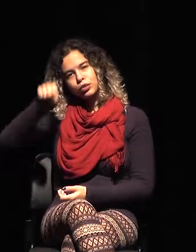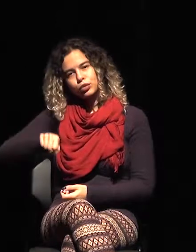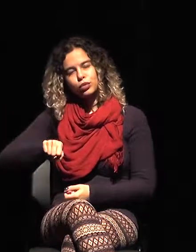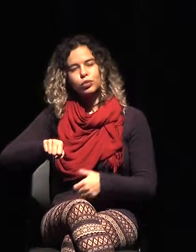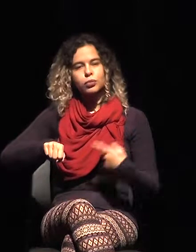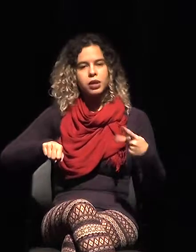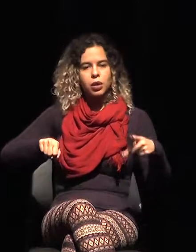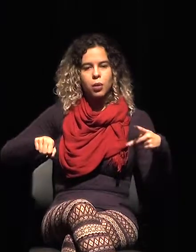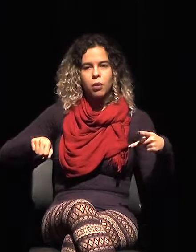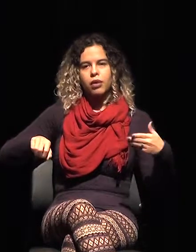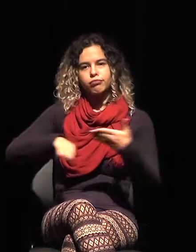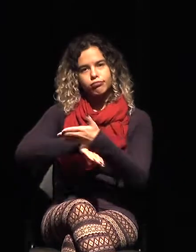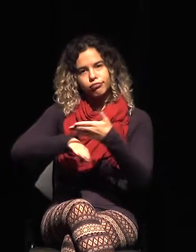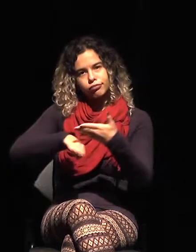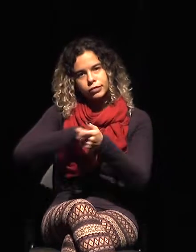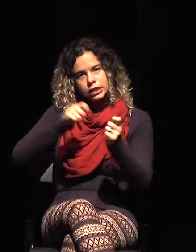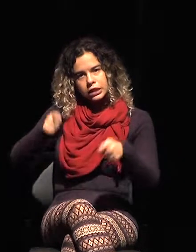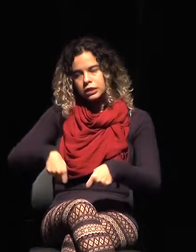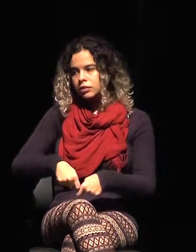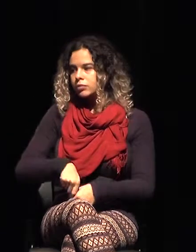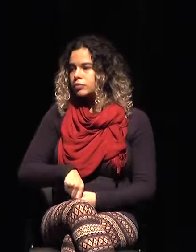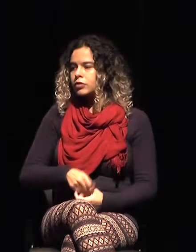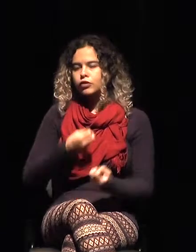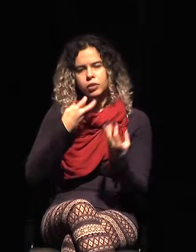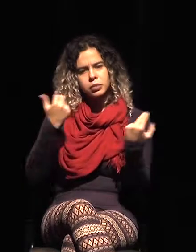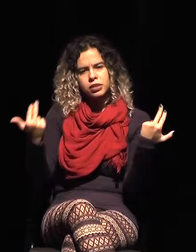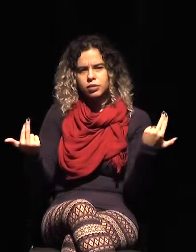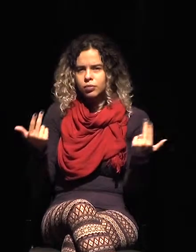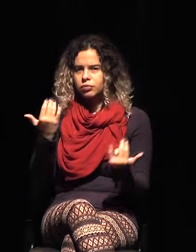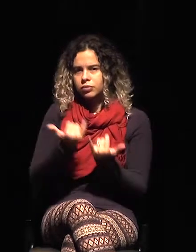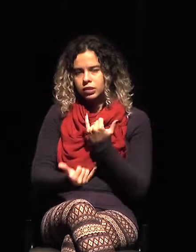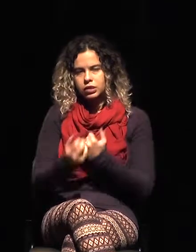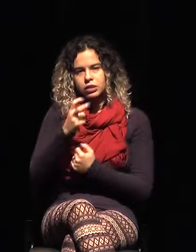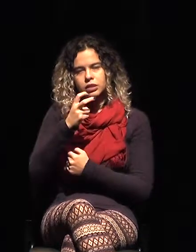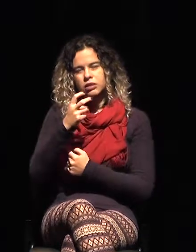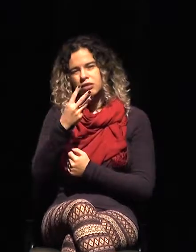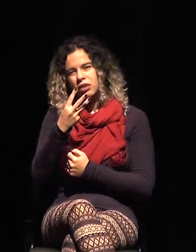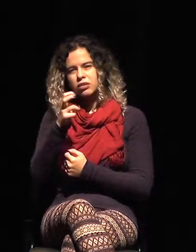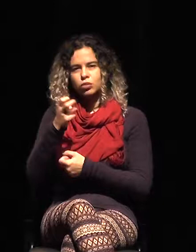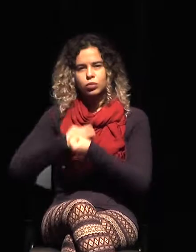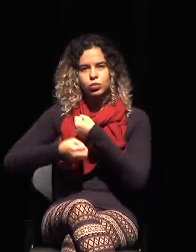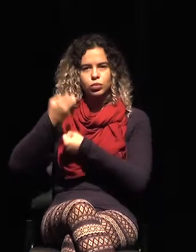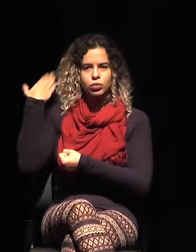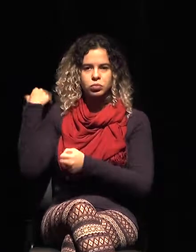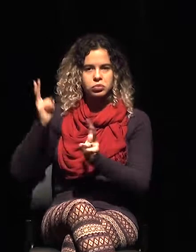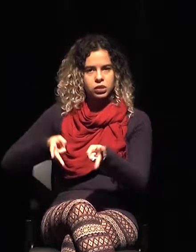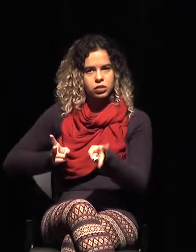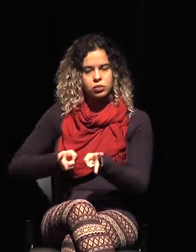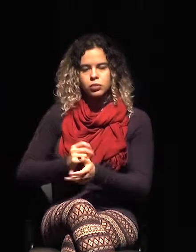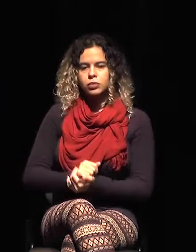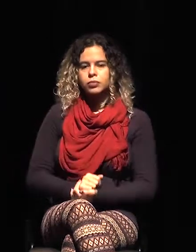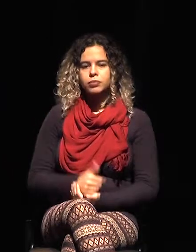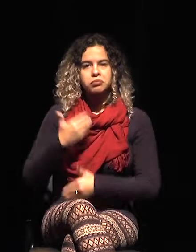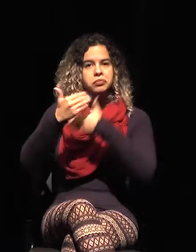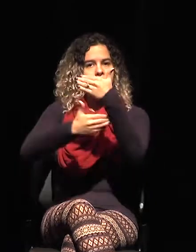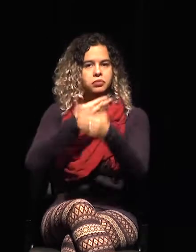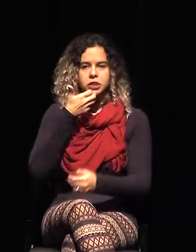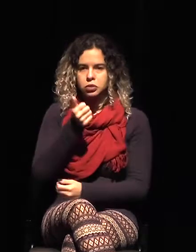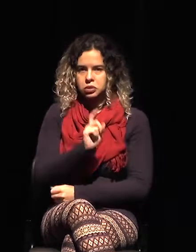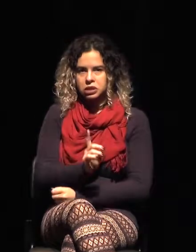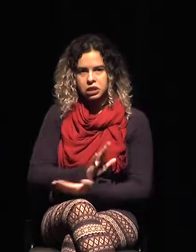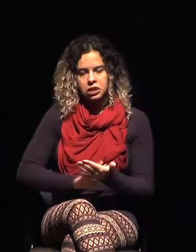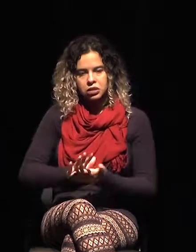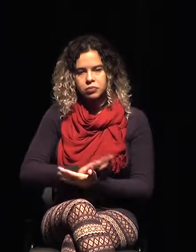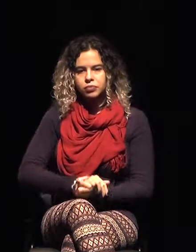información de hace tres o cinco años. O sea, no hubo ninguna evolución. Y aparte del mundo nuevo,